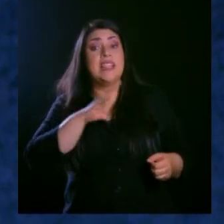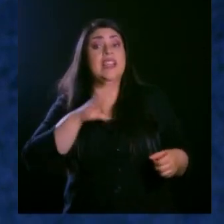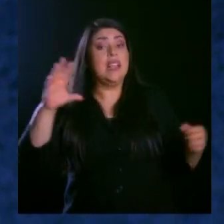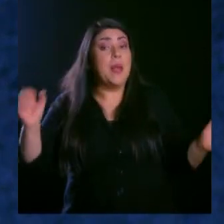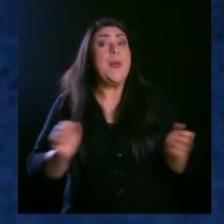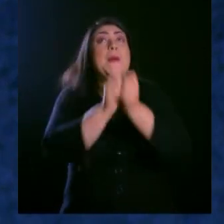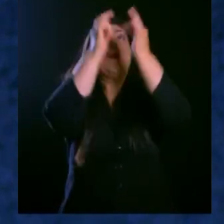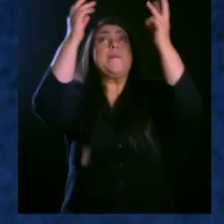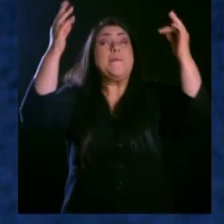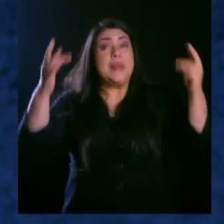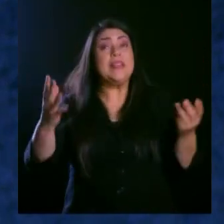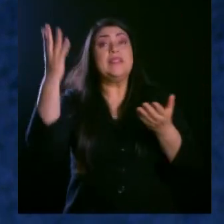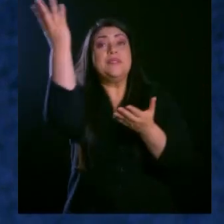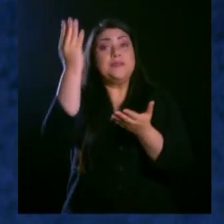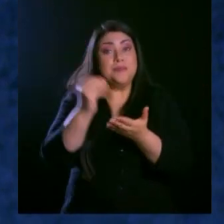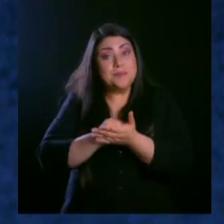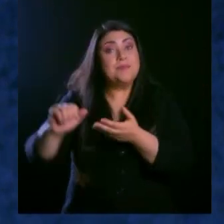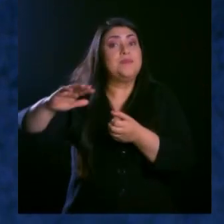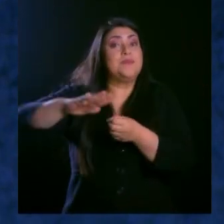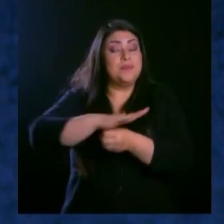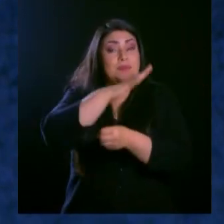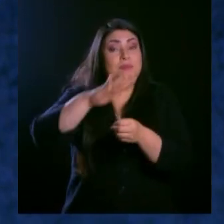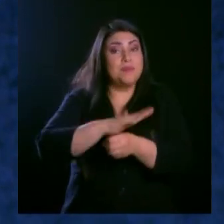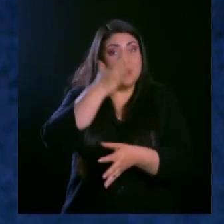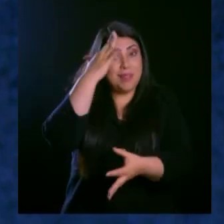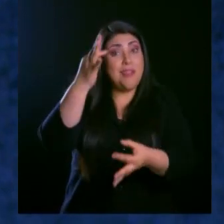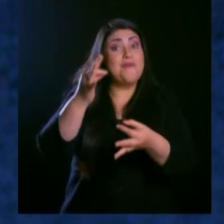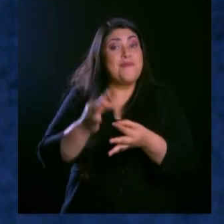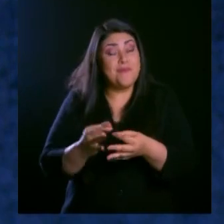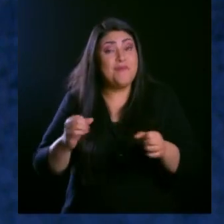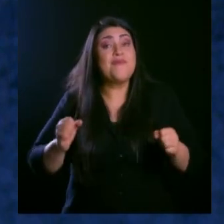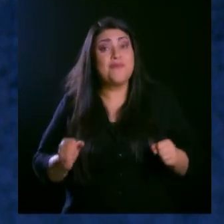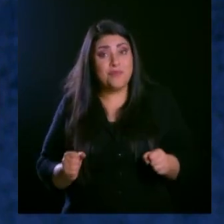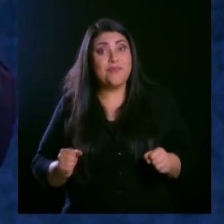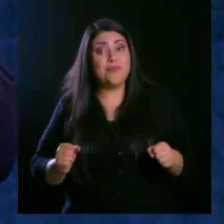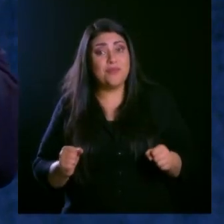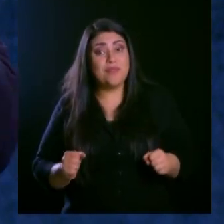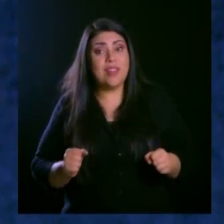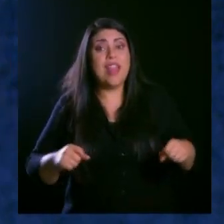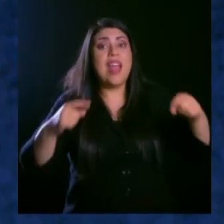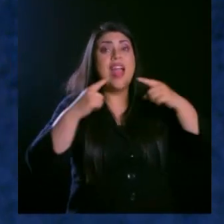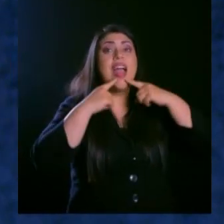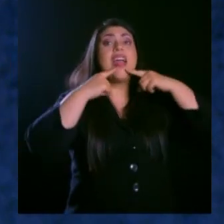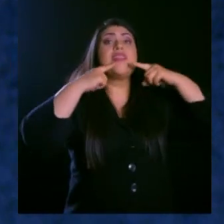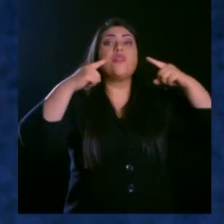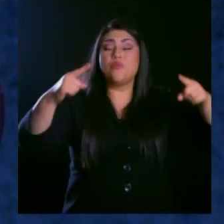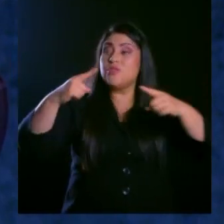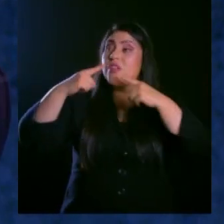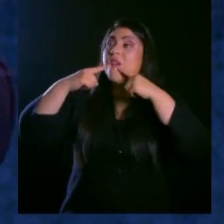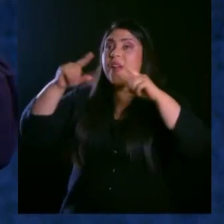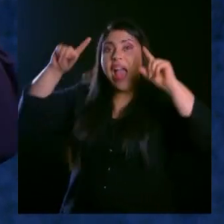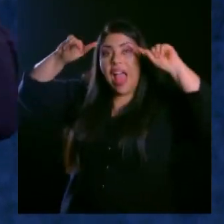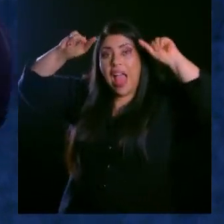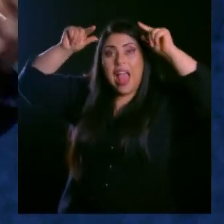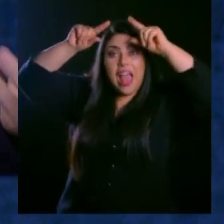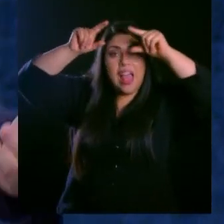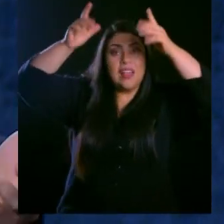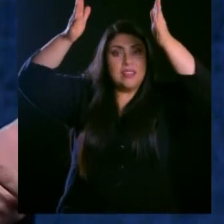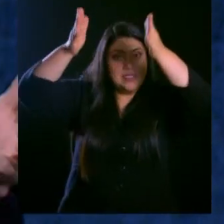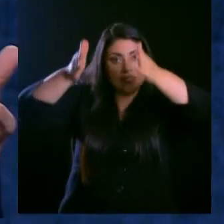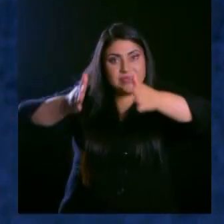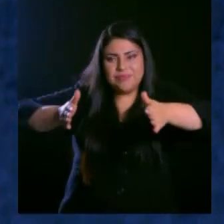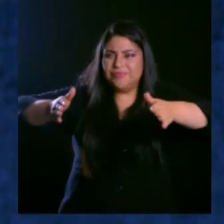llenos del Espíritu Santo, llenos de fe. Hablaban y anunciaban a los griegos, anunciaban a otras